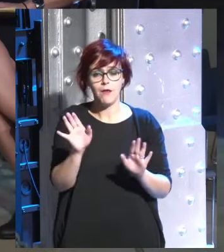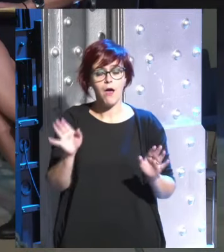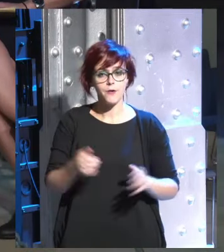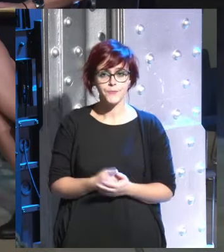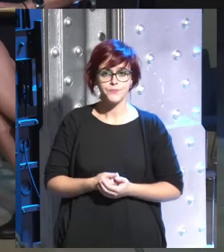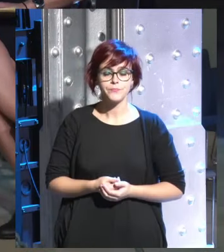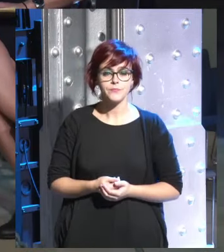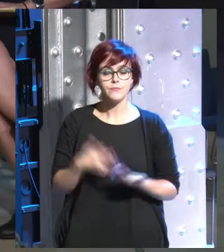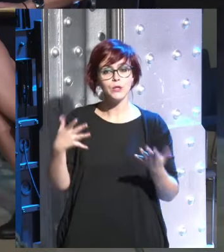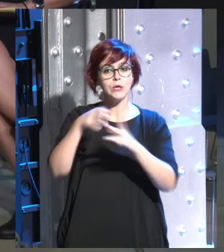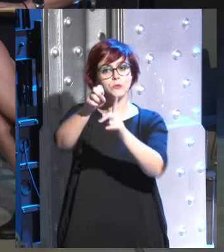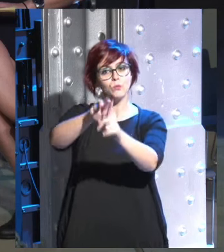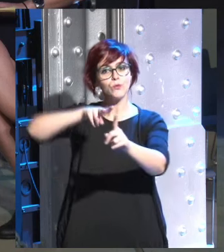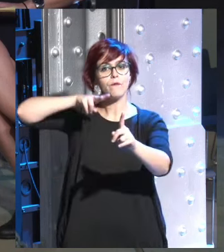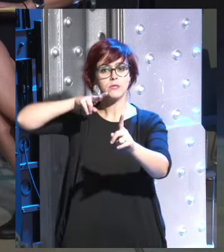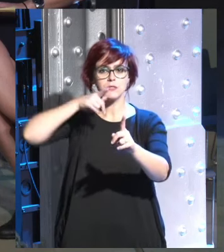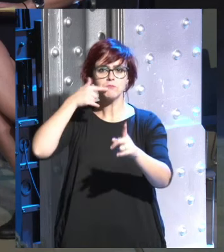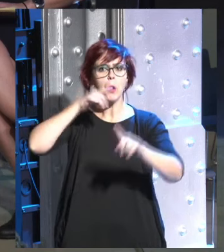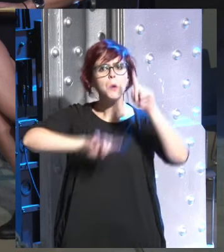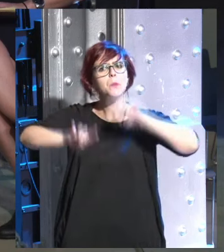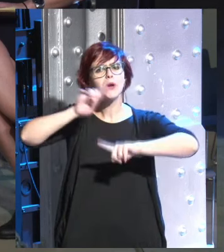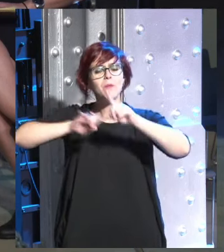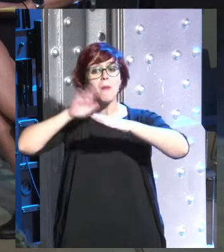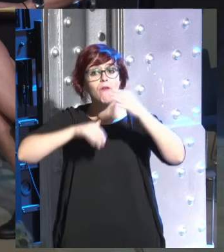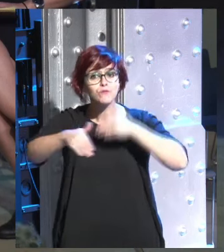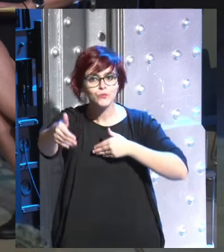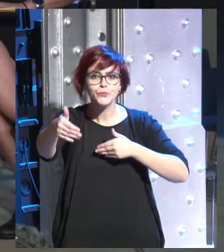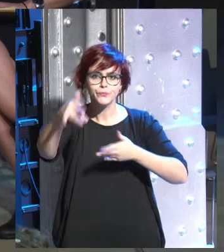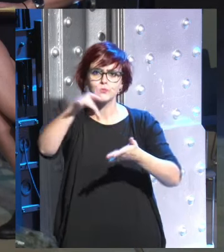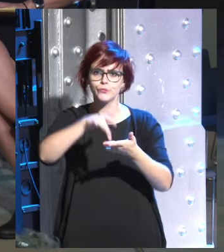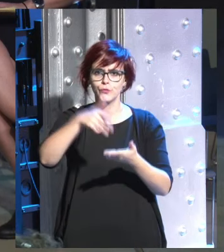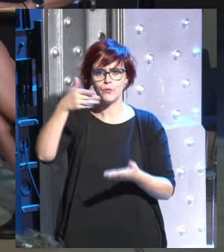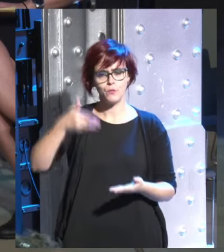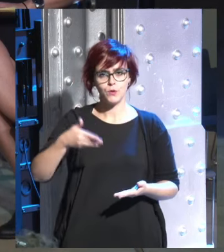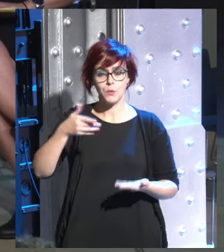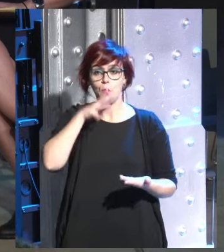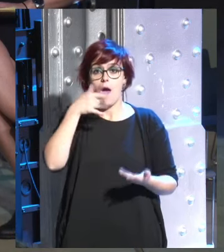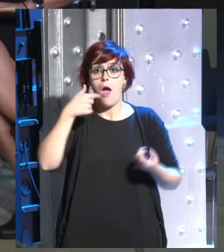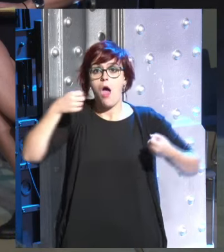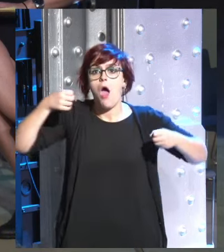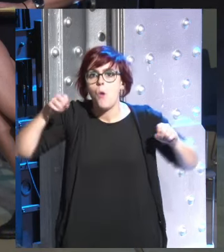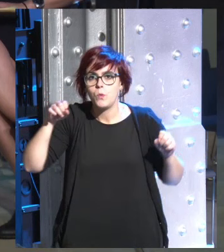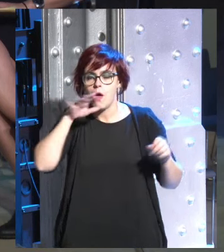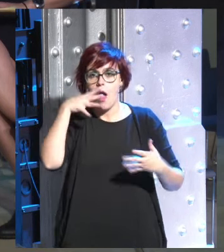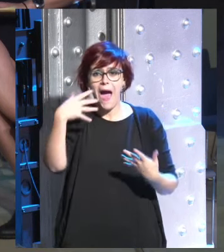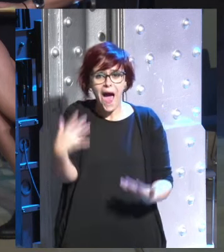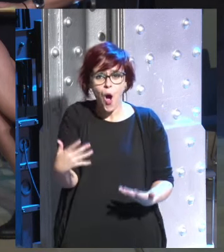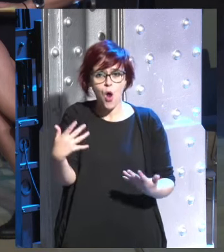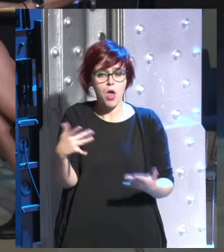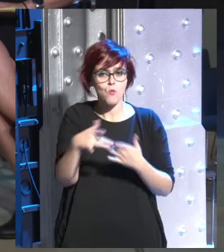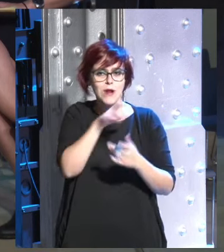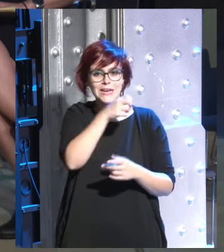y esta es una perspectiva que plantea muchos problemas para el futuro porque aunque hubiera ahora una